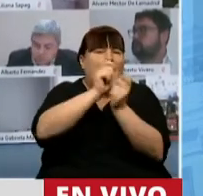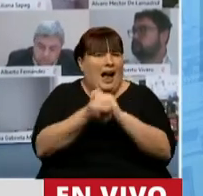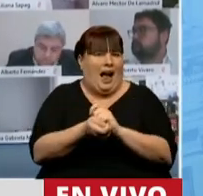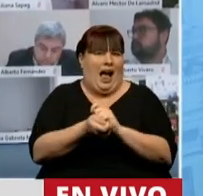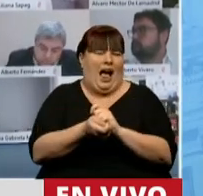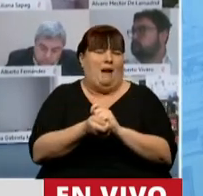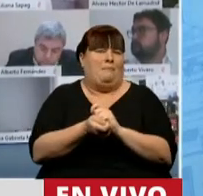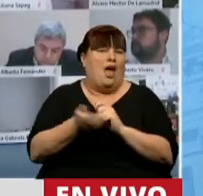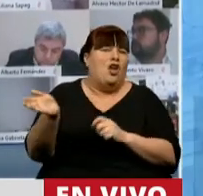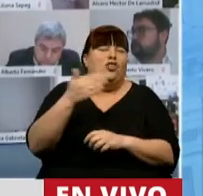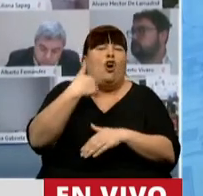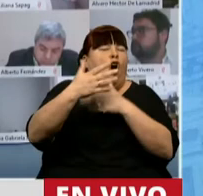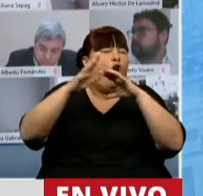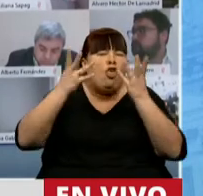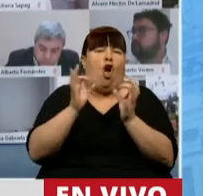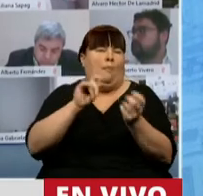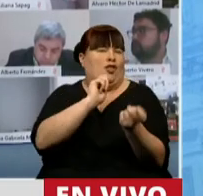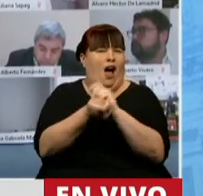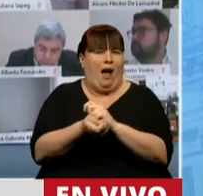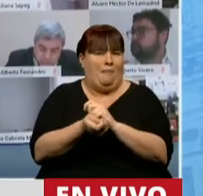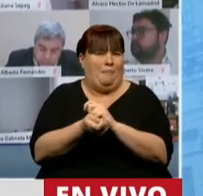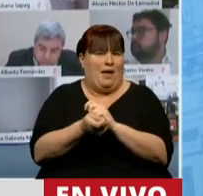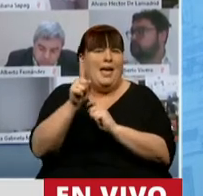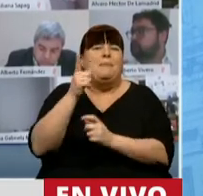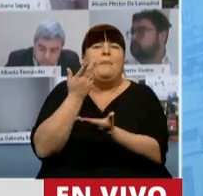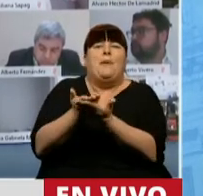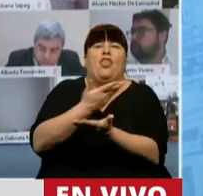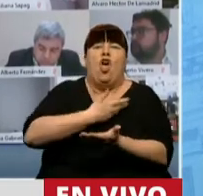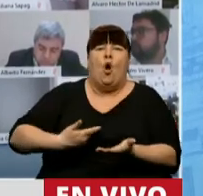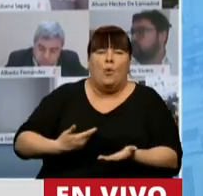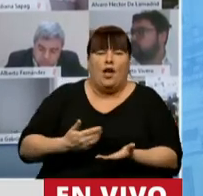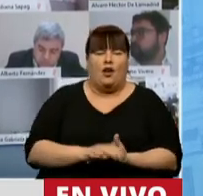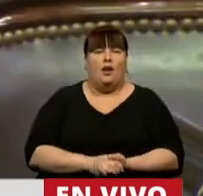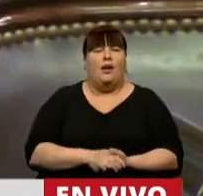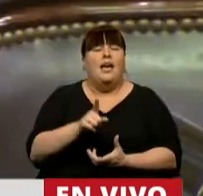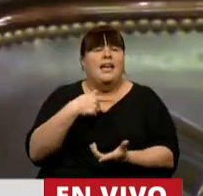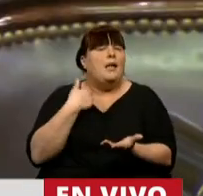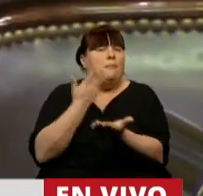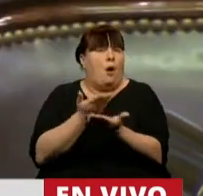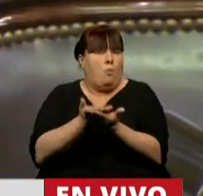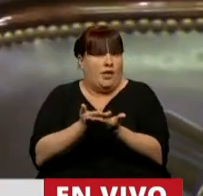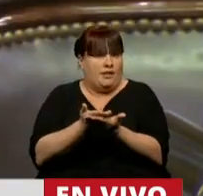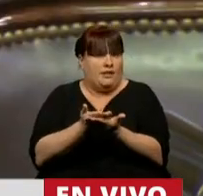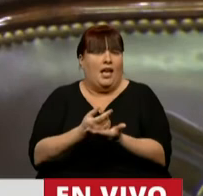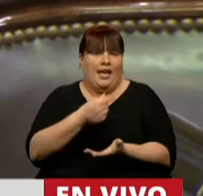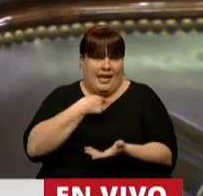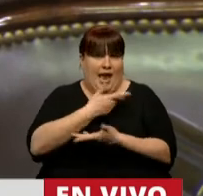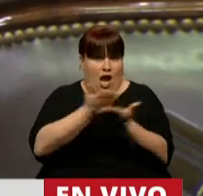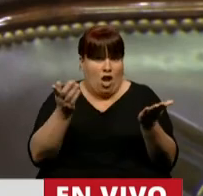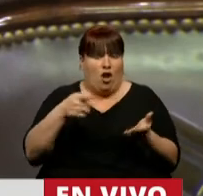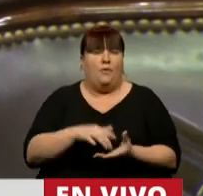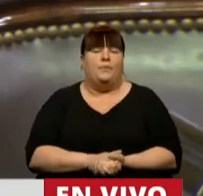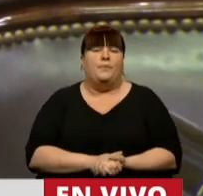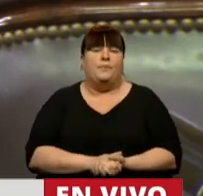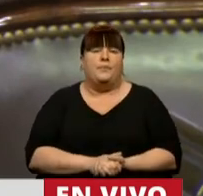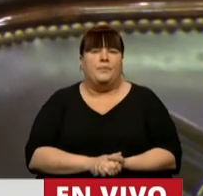de conjunto el rumbo que se plantea por parte del Gobierno, y es el planteo que nosotros queremos hacer, señor